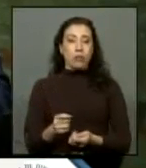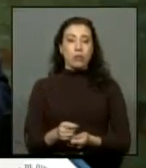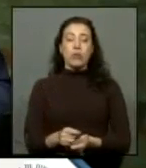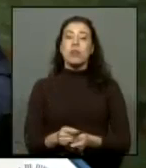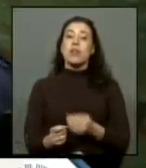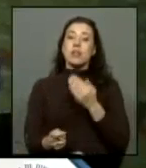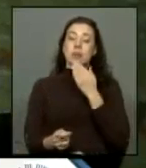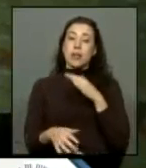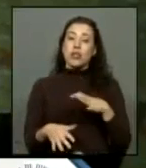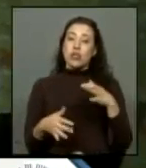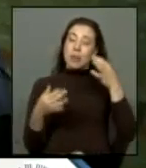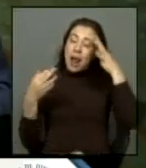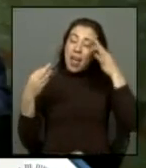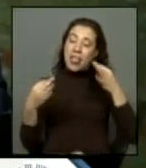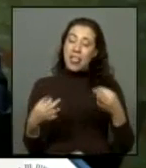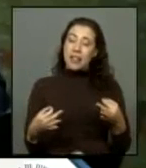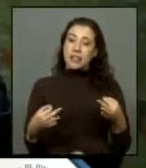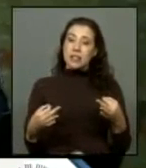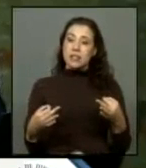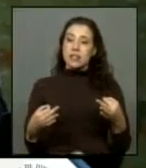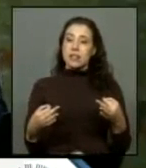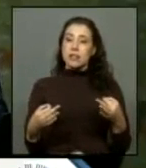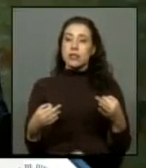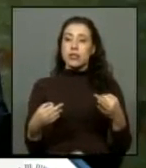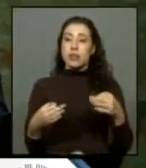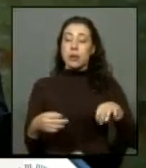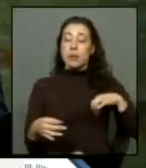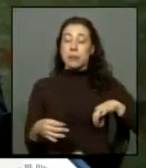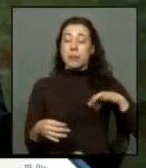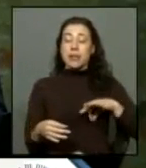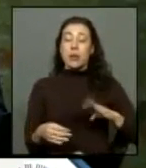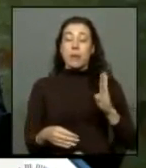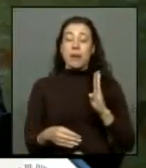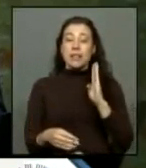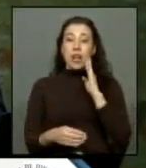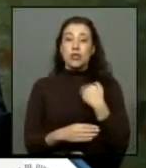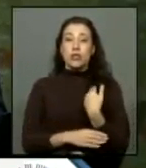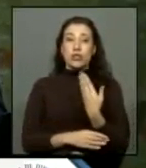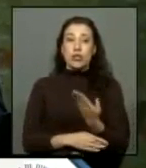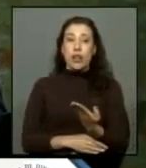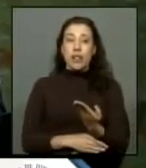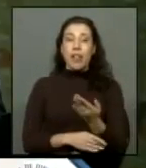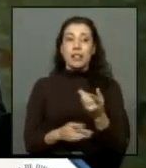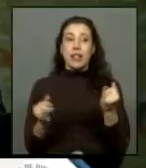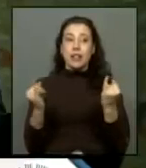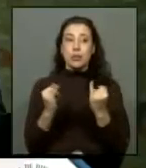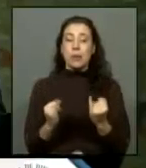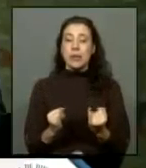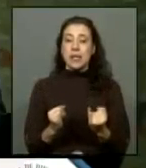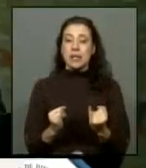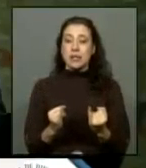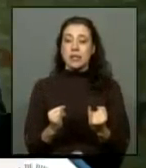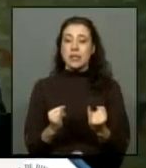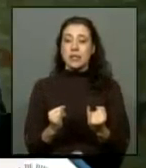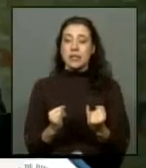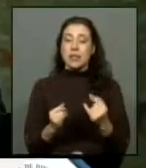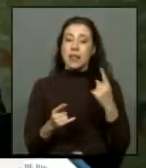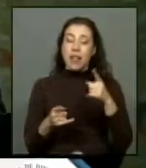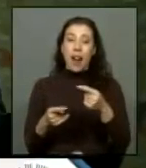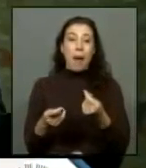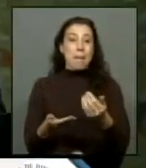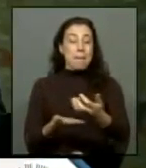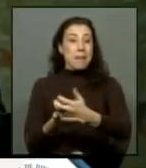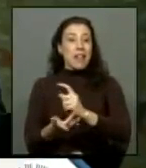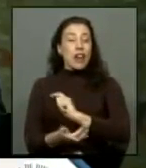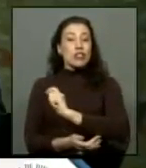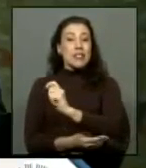que adopte las decisiones orientadas a incrementar las pensiones básicas solidarias siendo una fórmula redistribuir aquellos recursos que ya